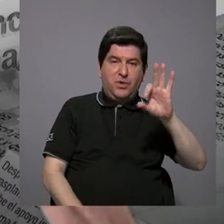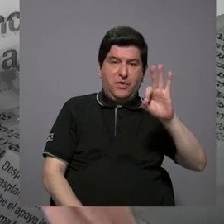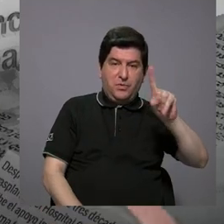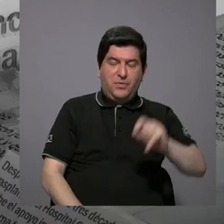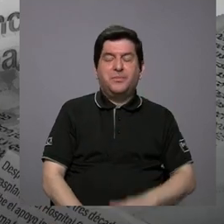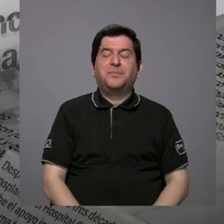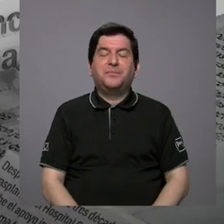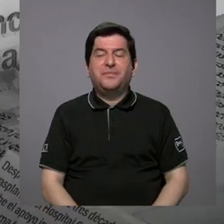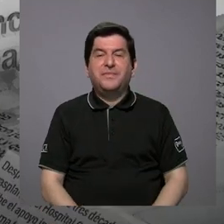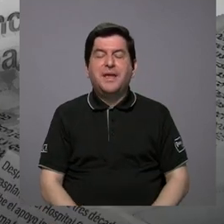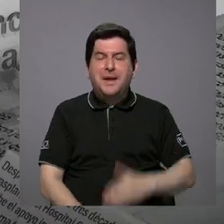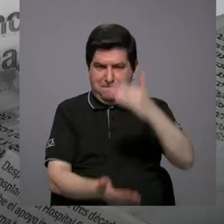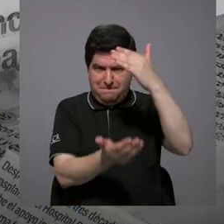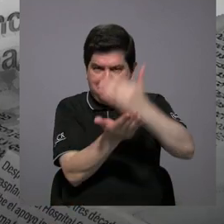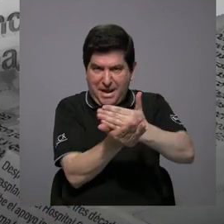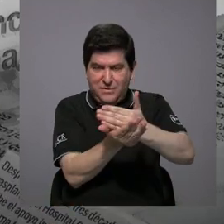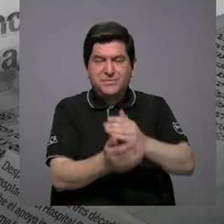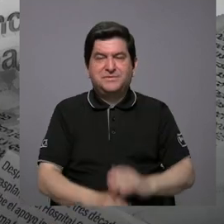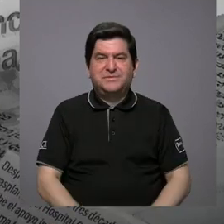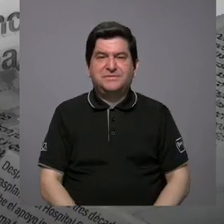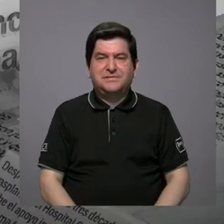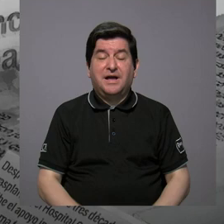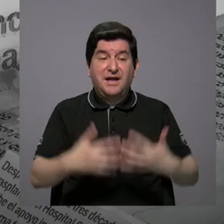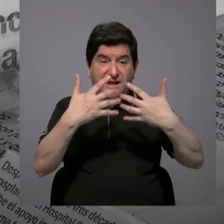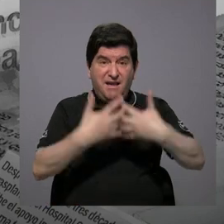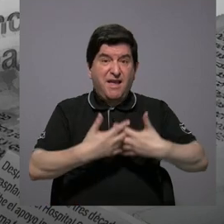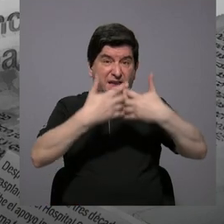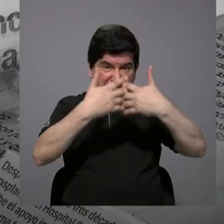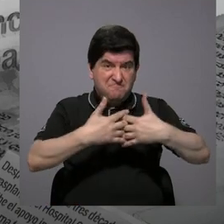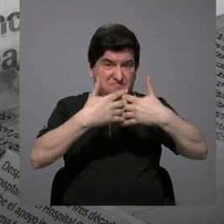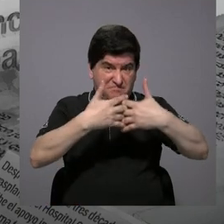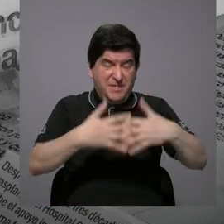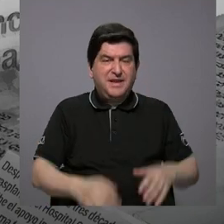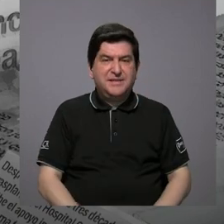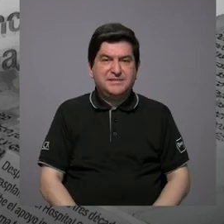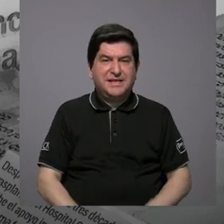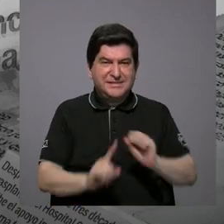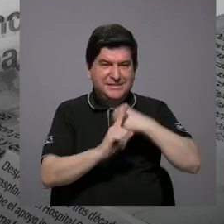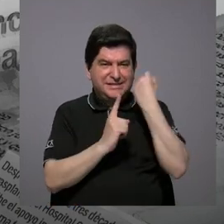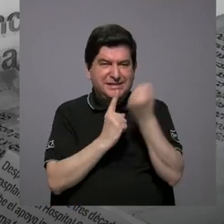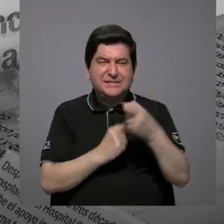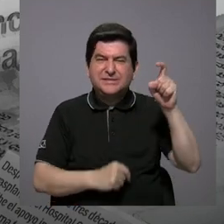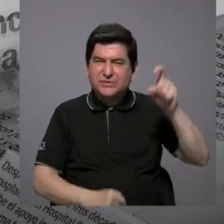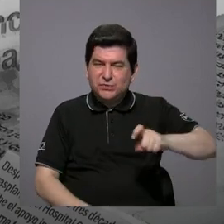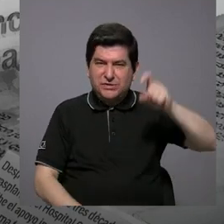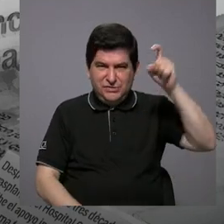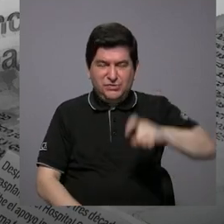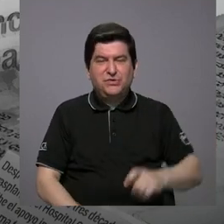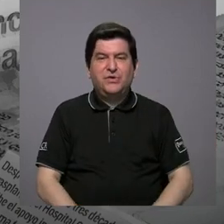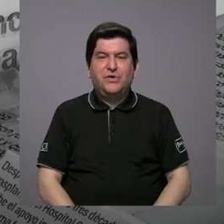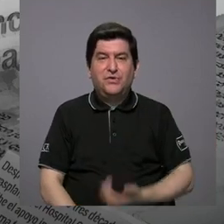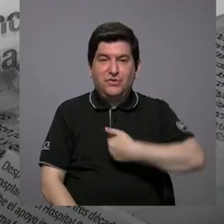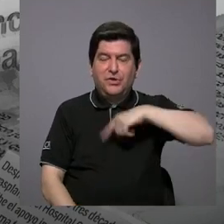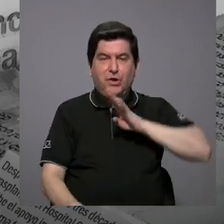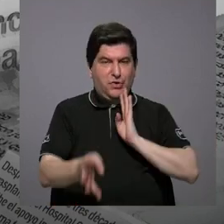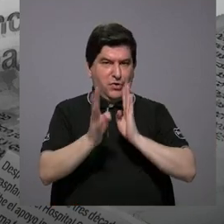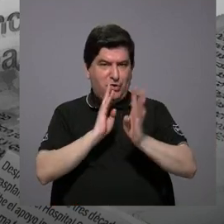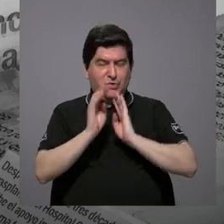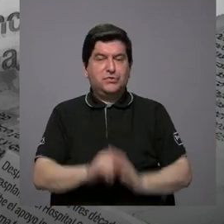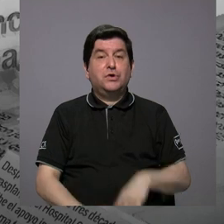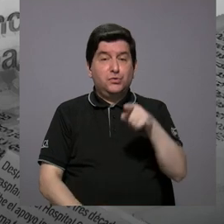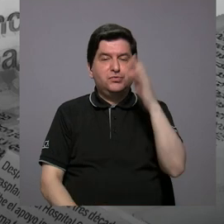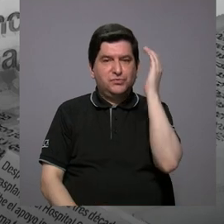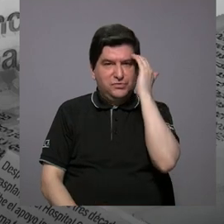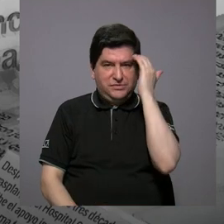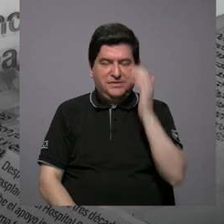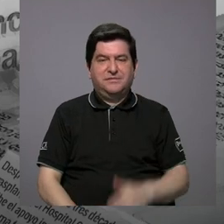con eso, vamos a hacer una pausa. Son las empresas porque es un punto que necesitamos conversar y que ustedes